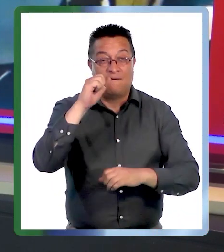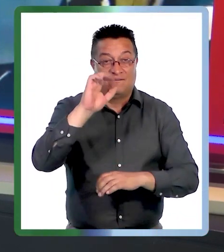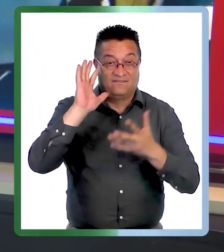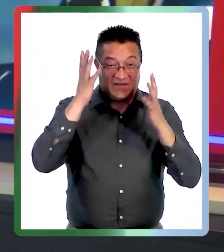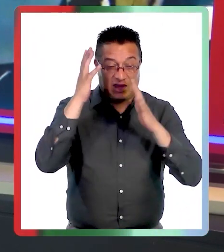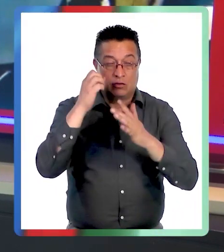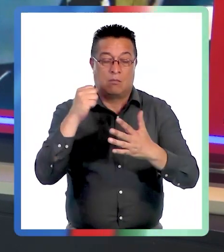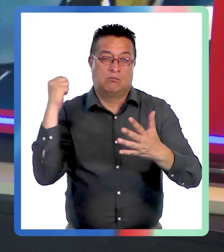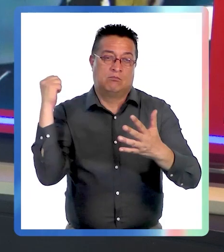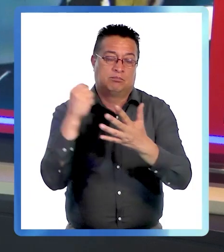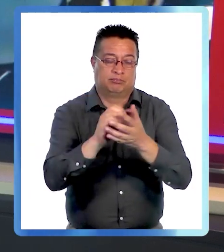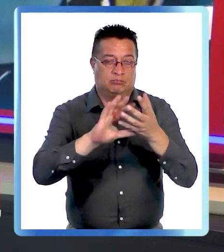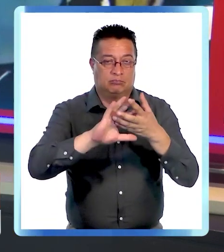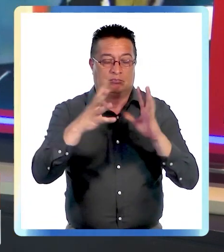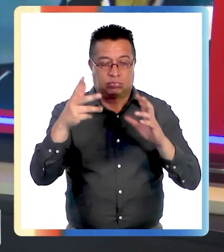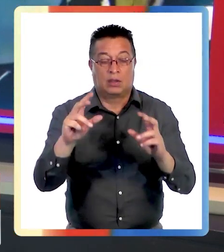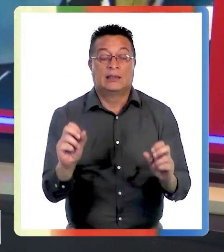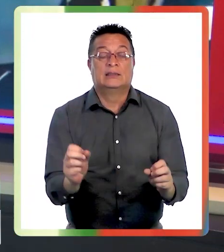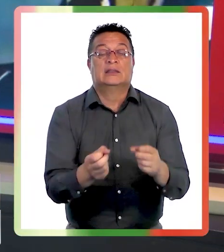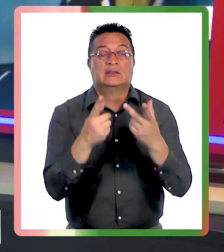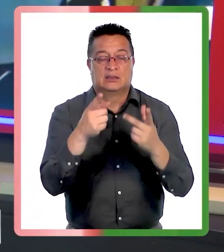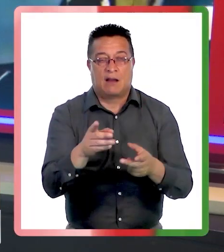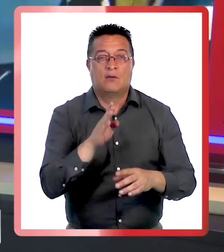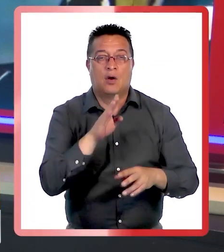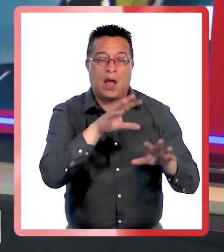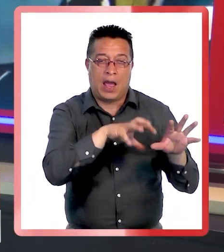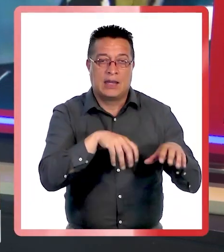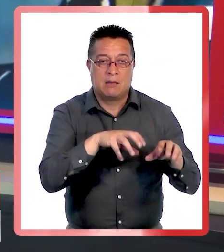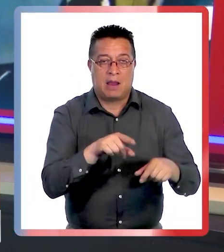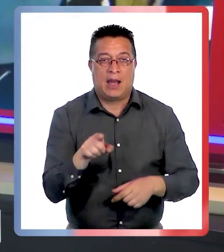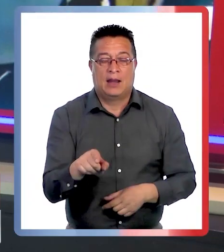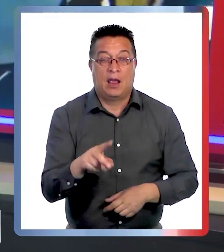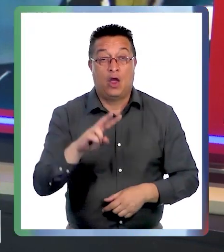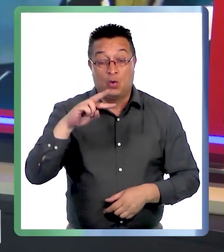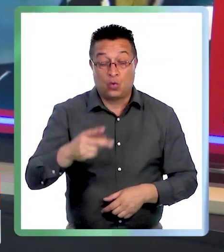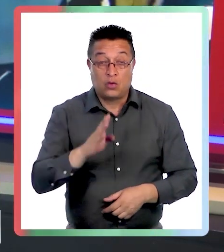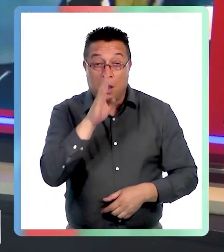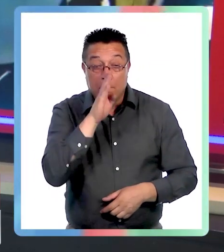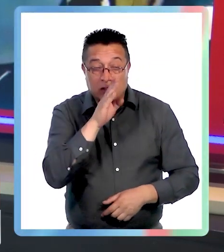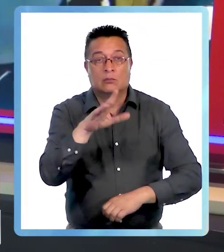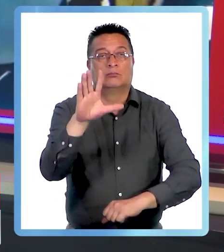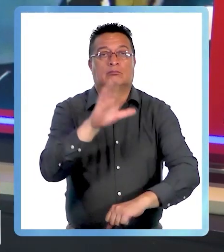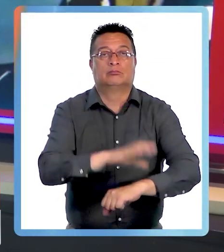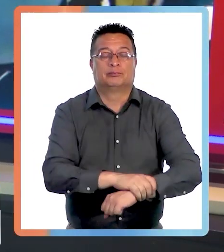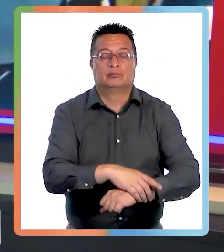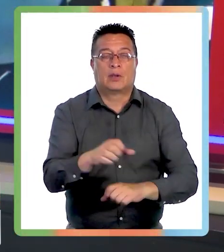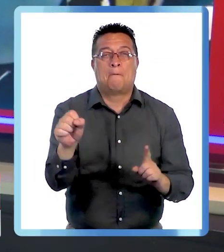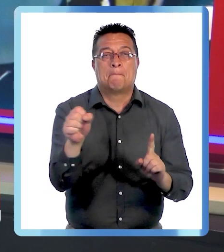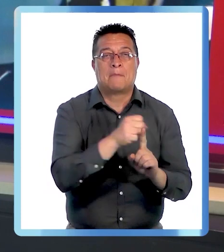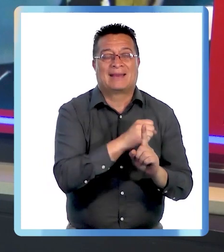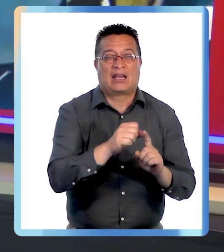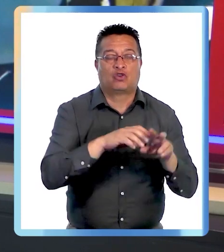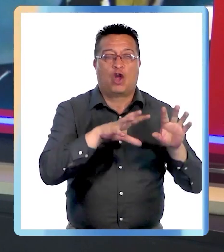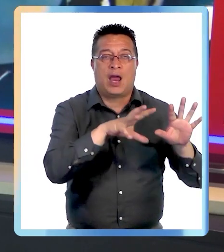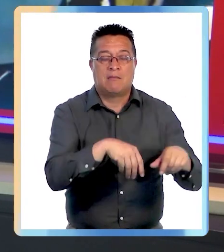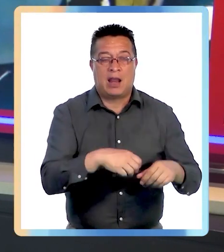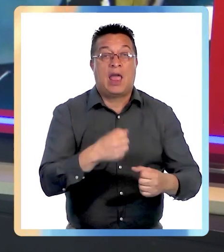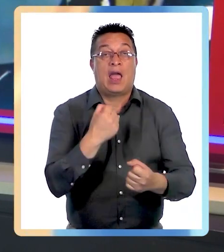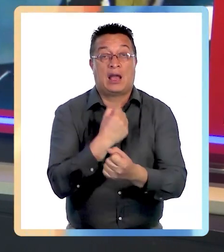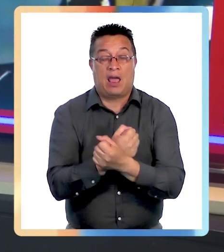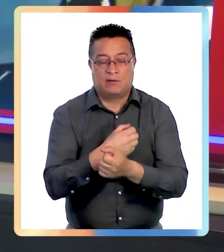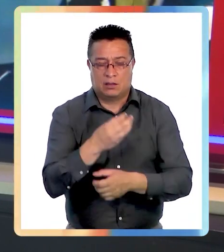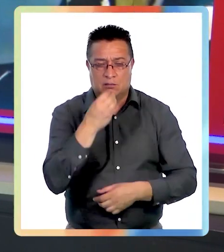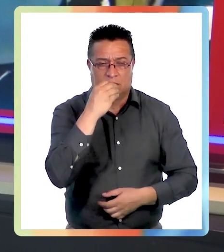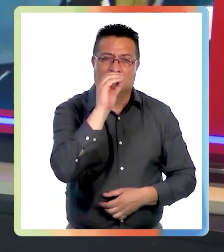que romper uno de los vidrios del vehículo para rescatar al animal. El dueño del perro fue detenido por maltrato animal y